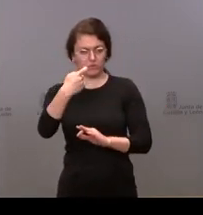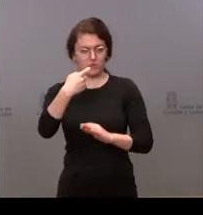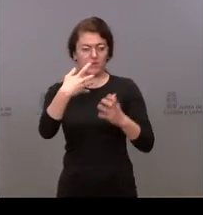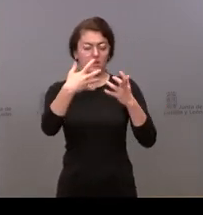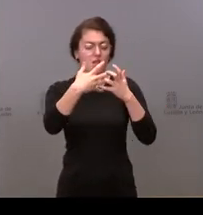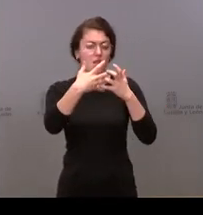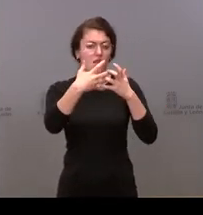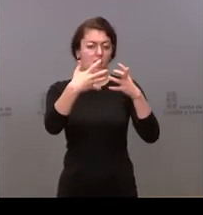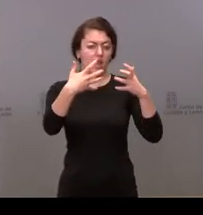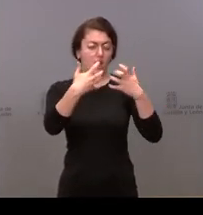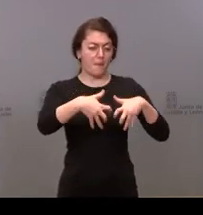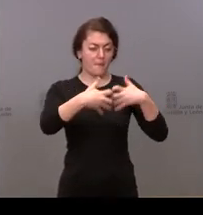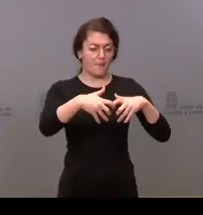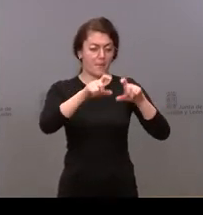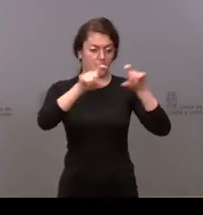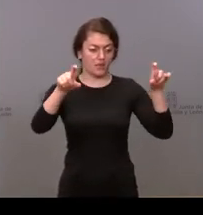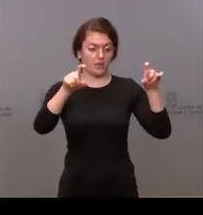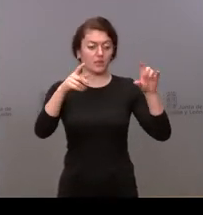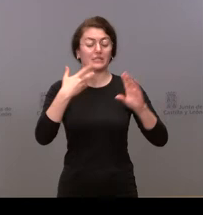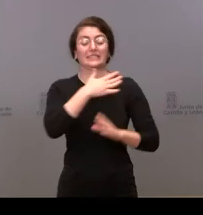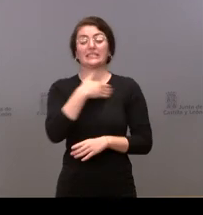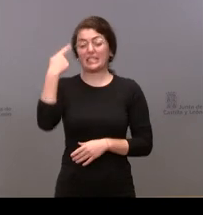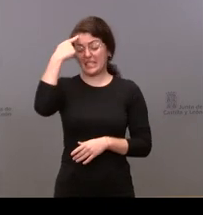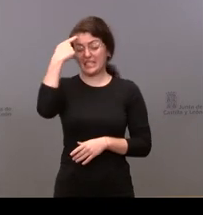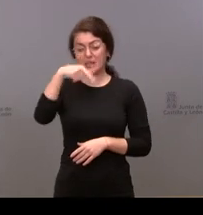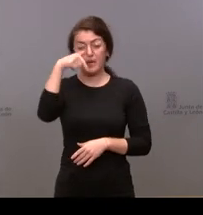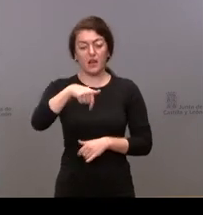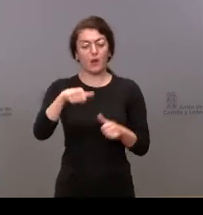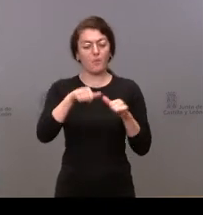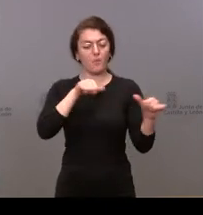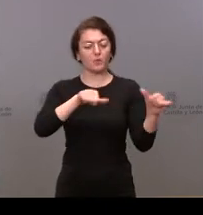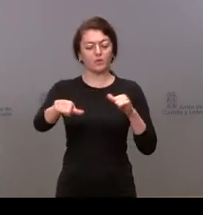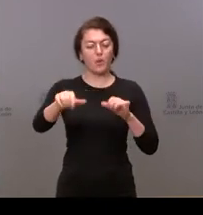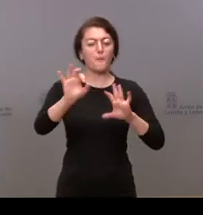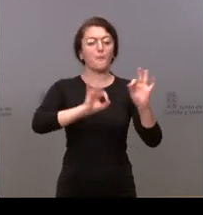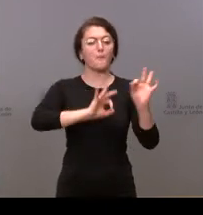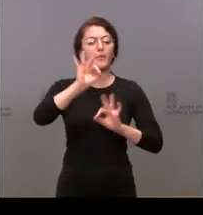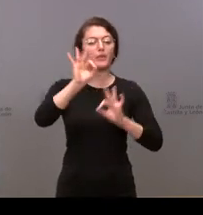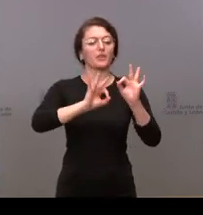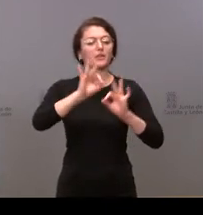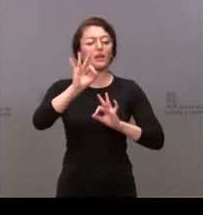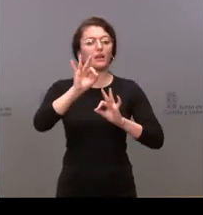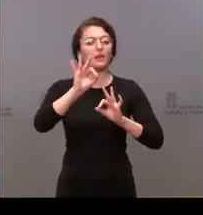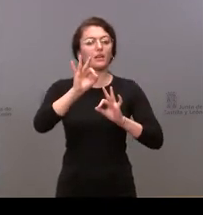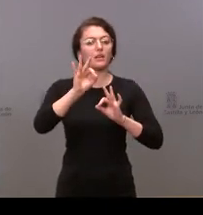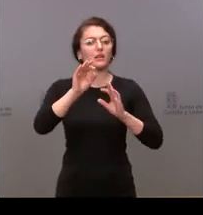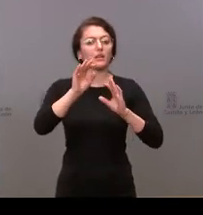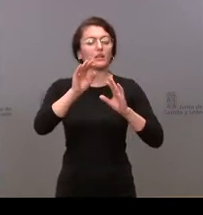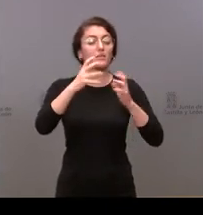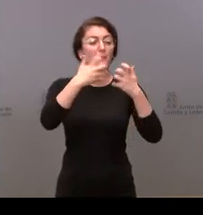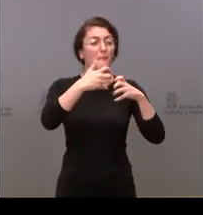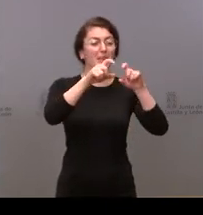sumaba y quería saber en el punto de partida de este nuevo plan en cuanto está ese porcentaje de existencia de empresas industriales